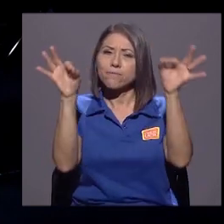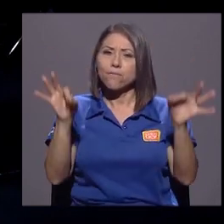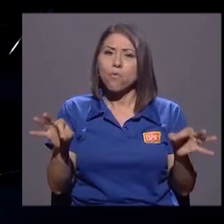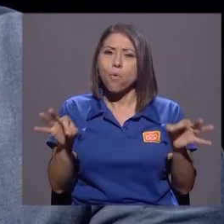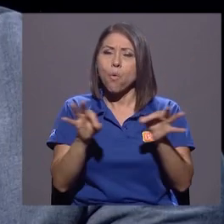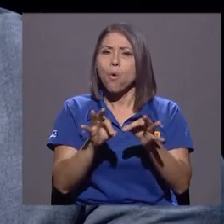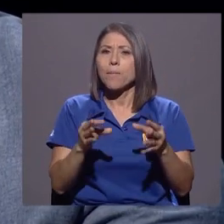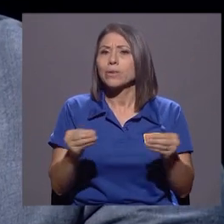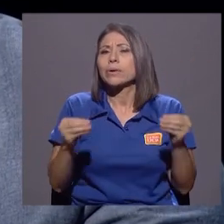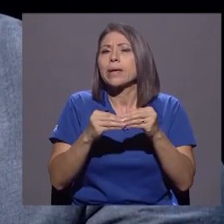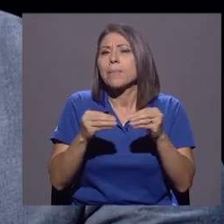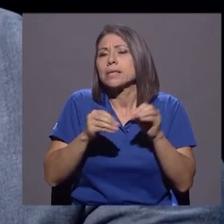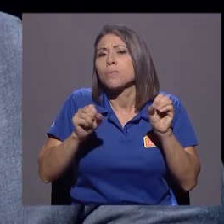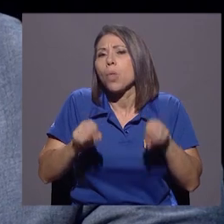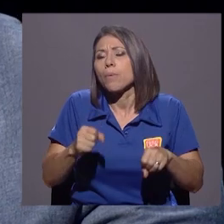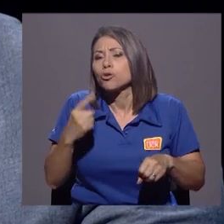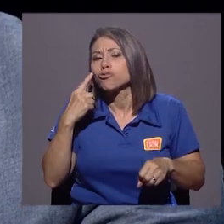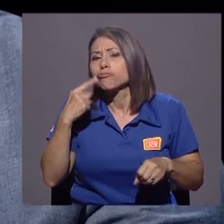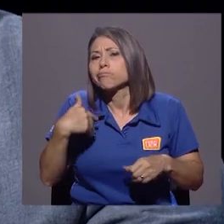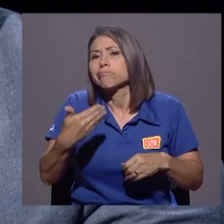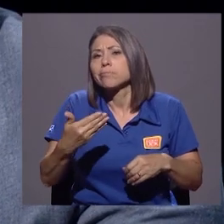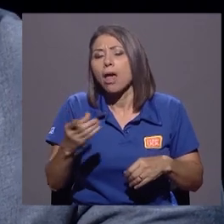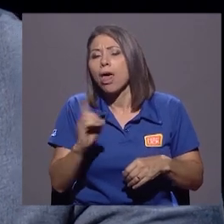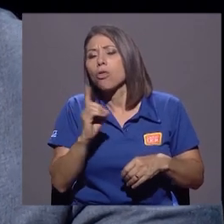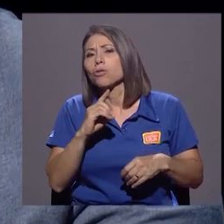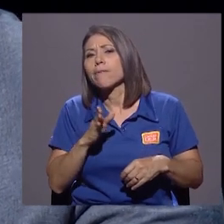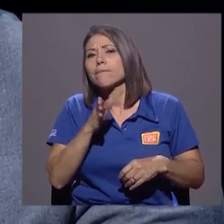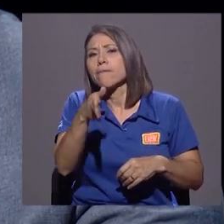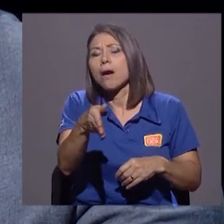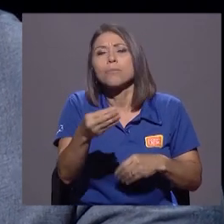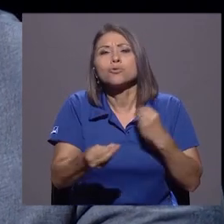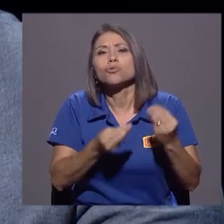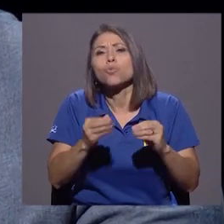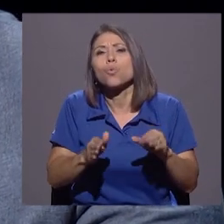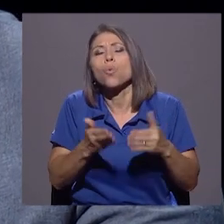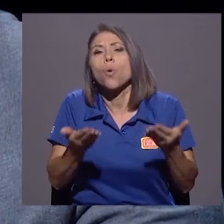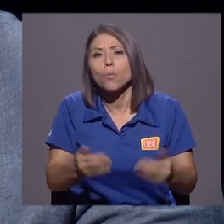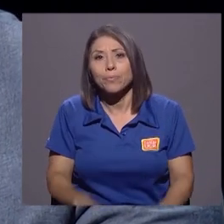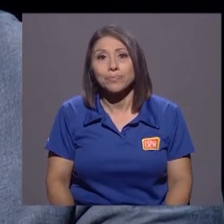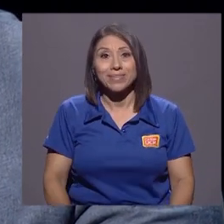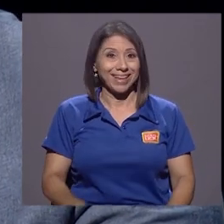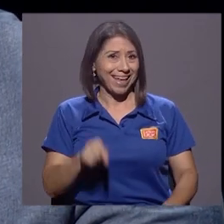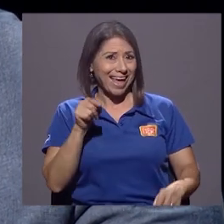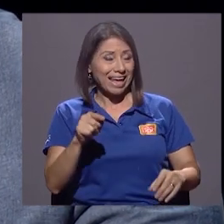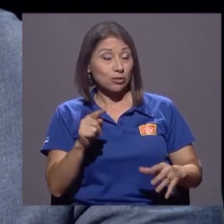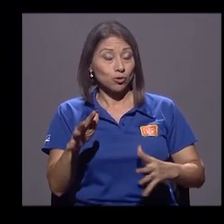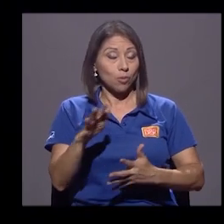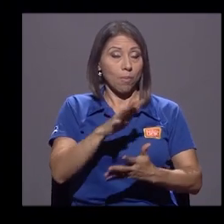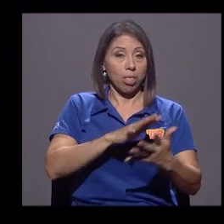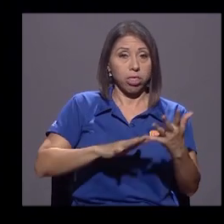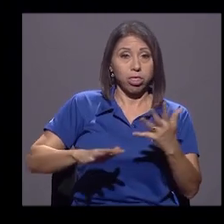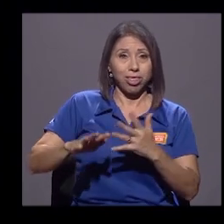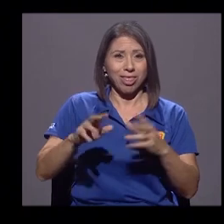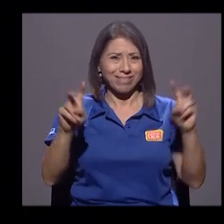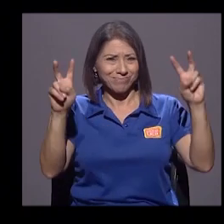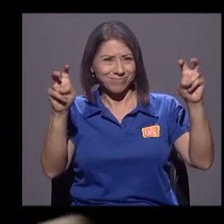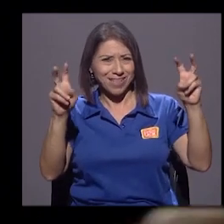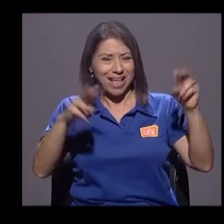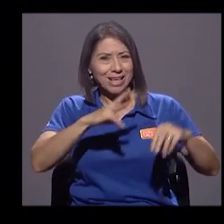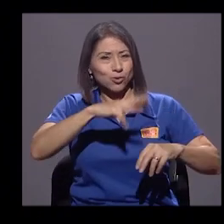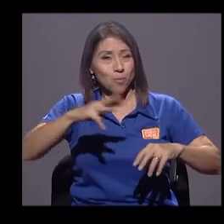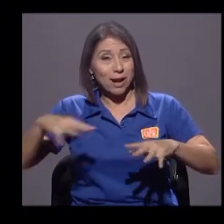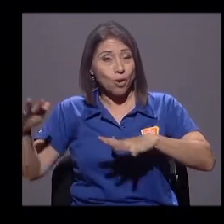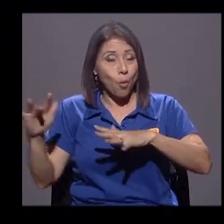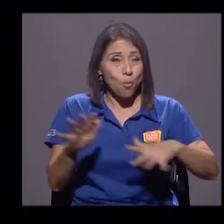¿qué más nos podemos encontrar? ¿Hacia dónde vamos y cómo lo hacemos? Es un mar convulso. Esa descripción